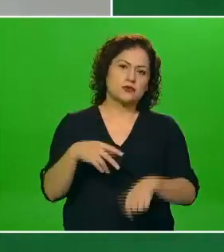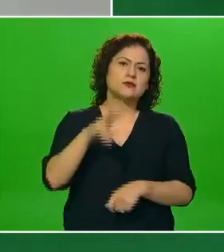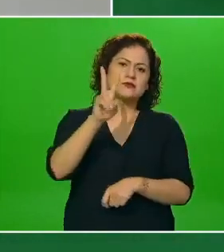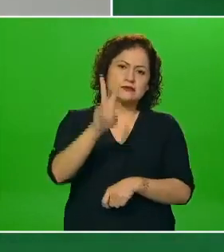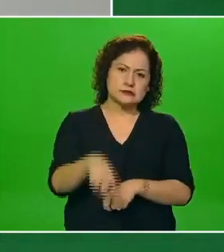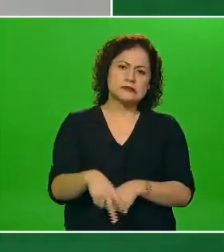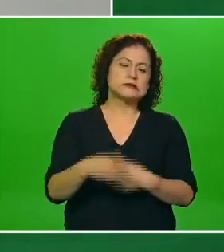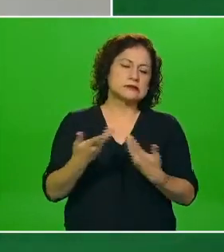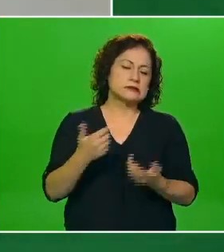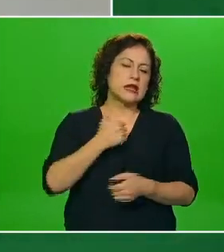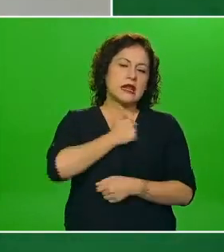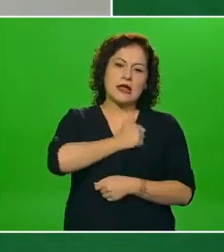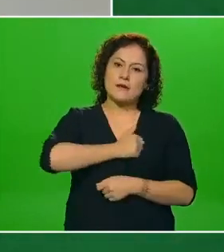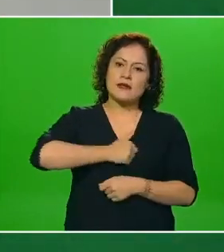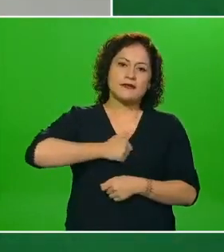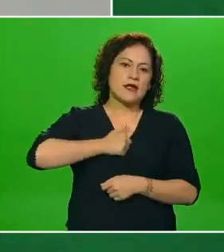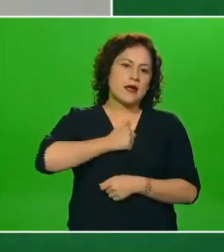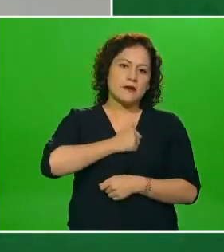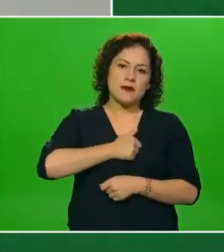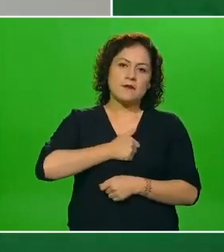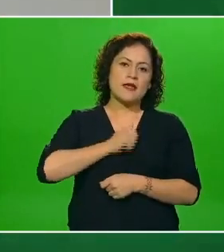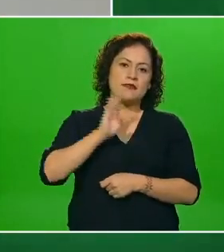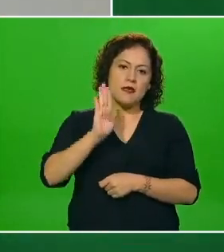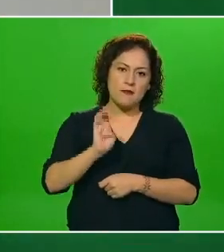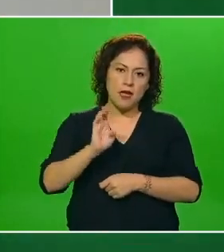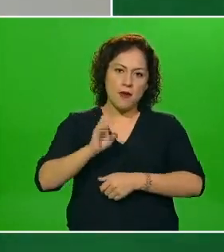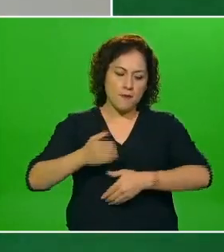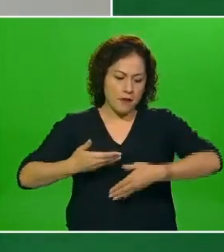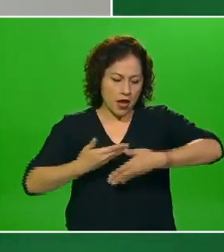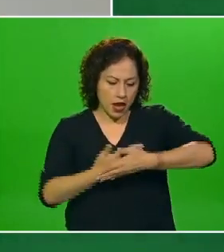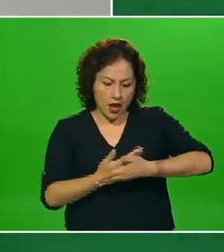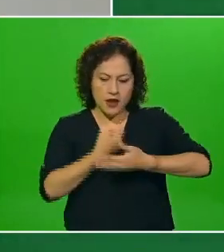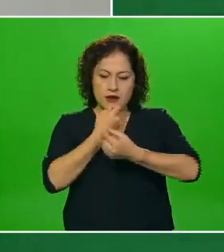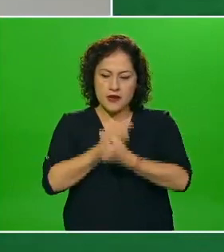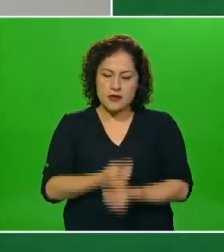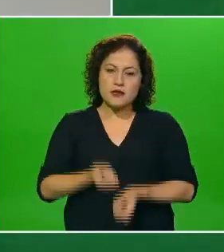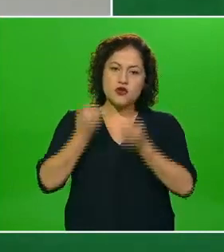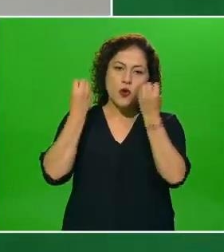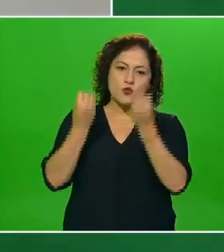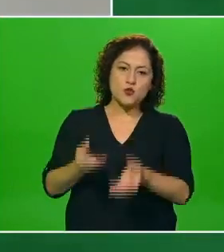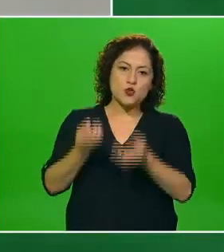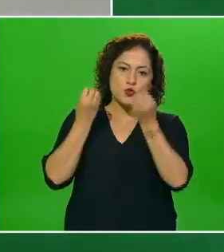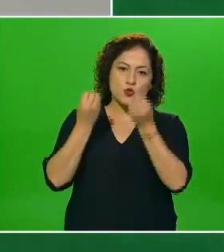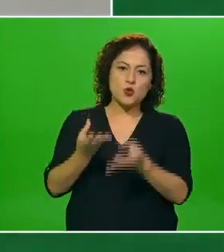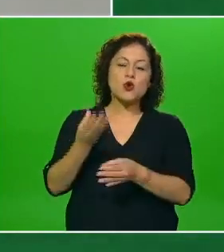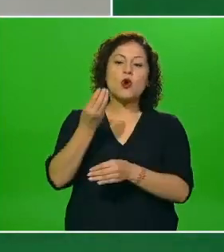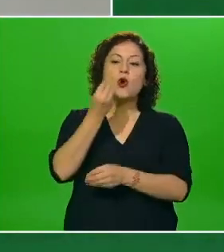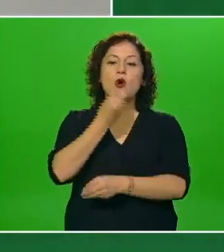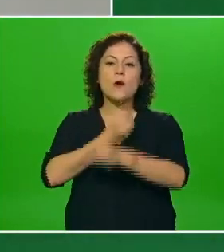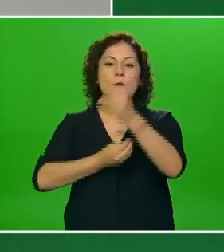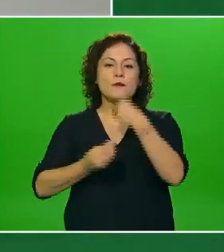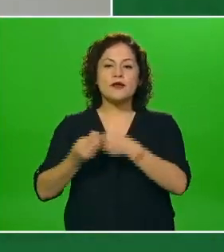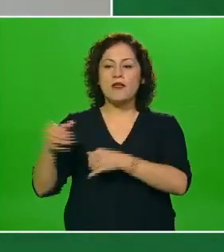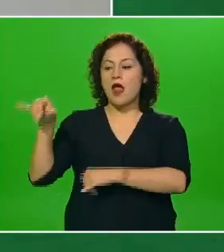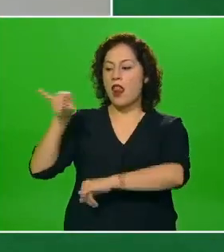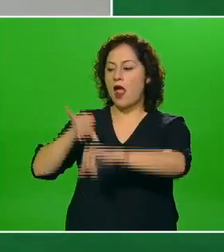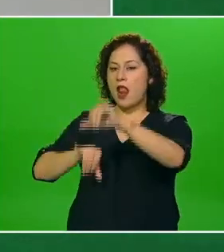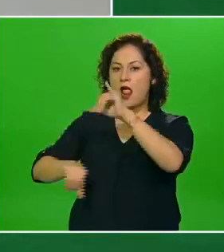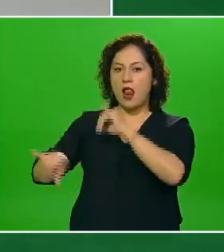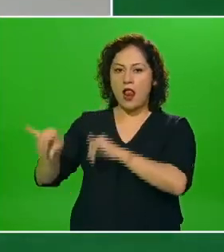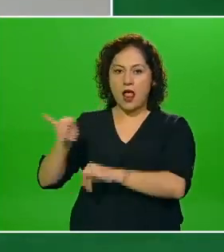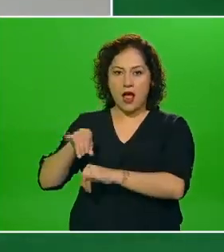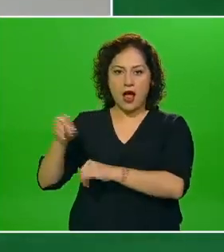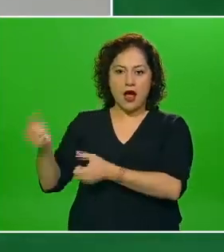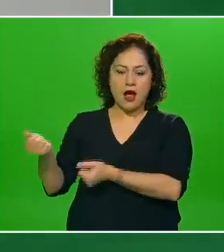alimentando con comida y bebidas muy procesadas es decir que vienen en empaques o envases y que además tienen